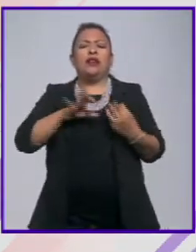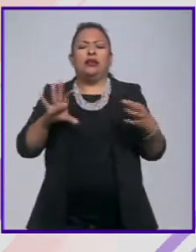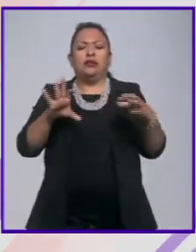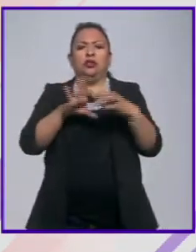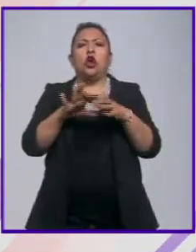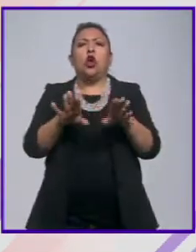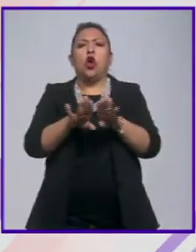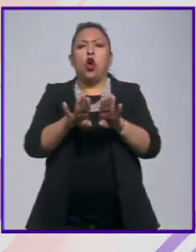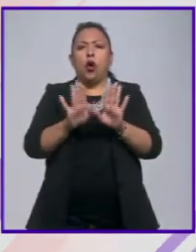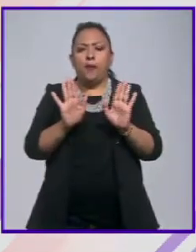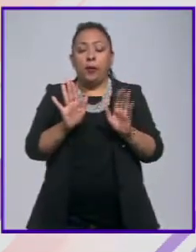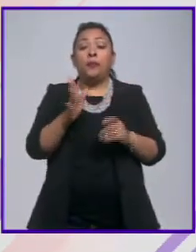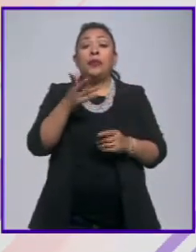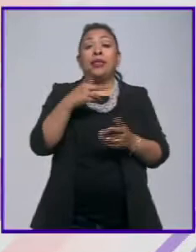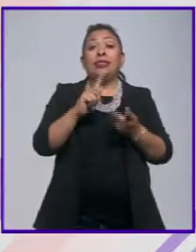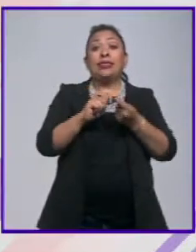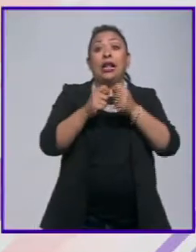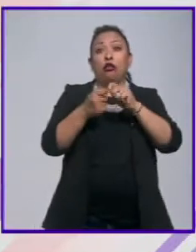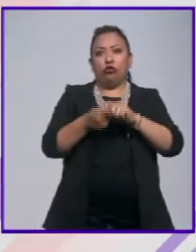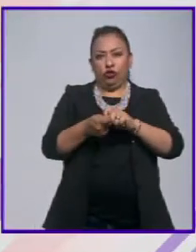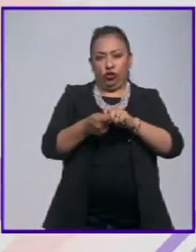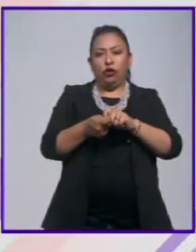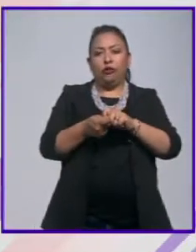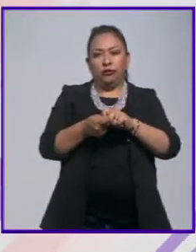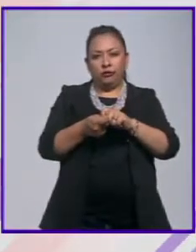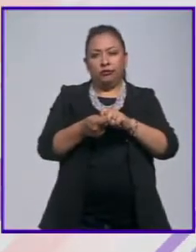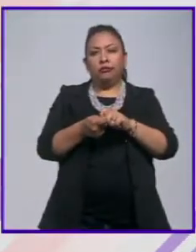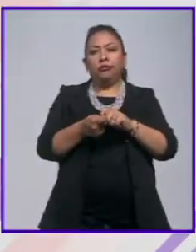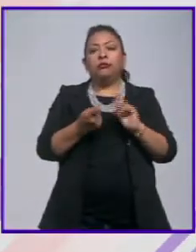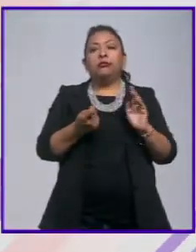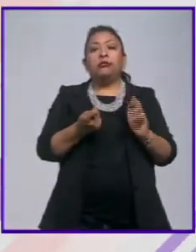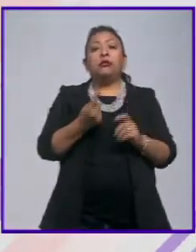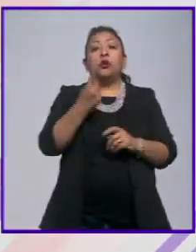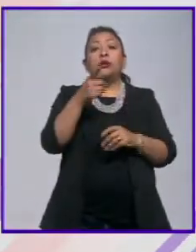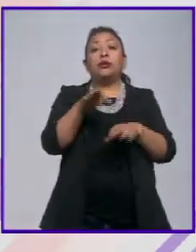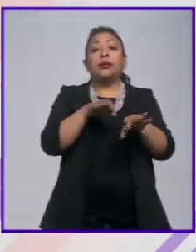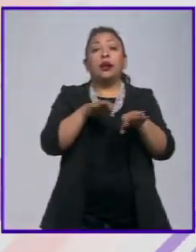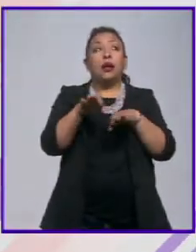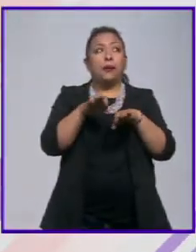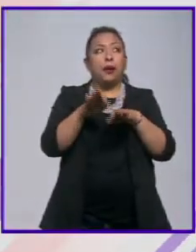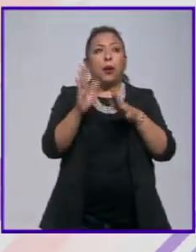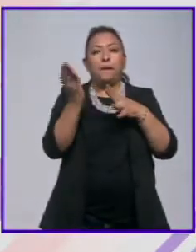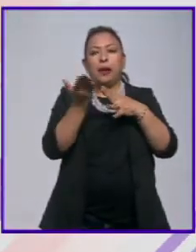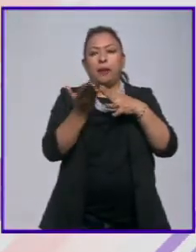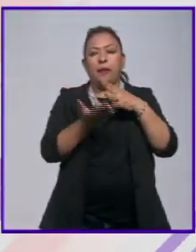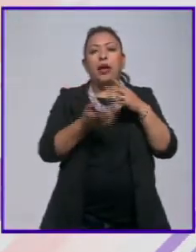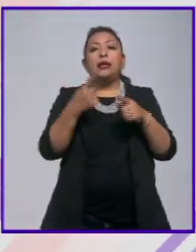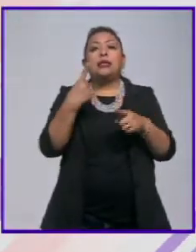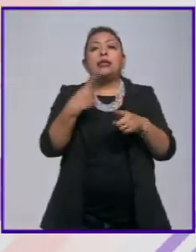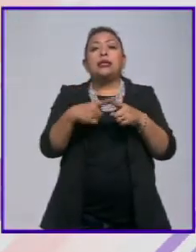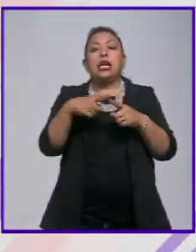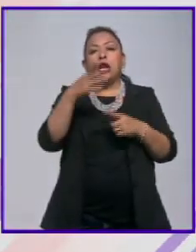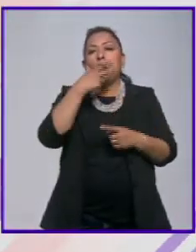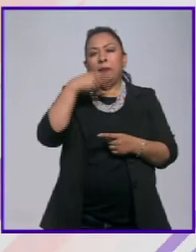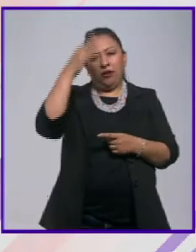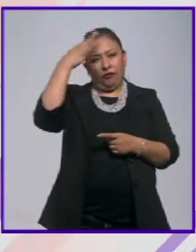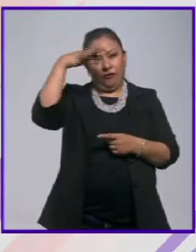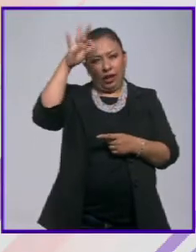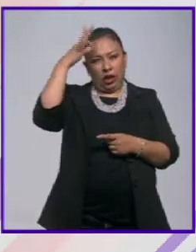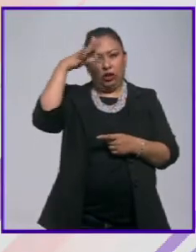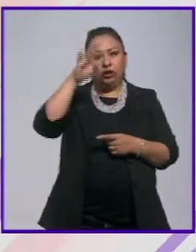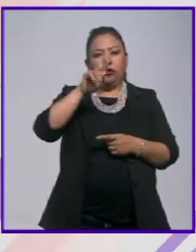es una traducción de uno de los trabajos capitulares del filósofo